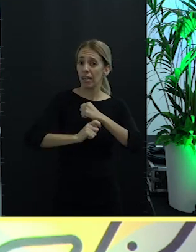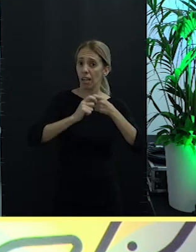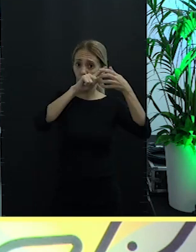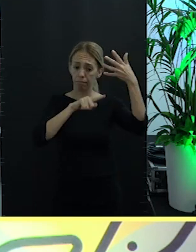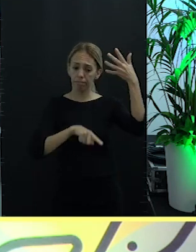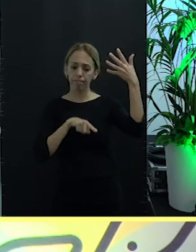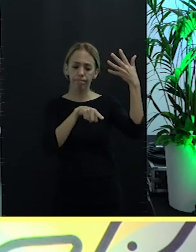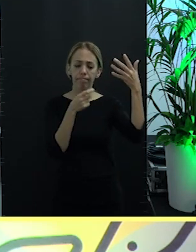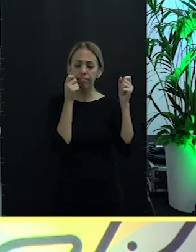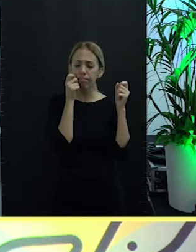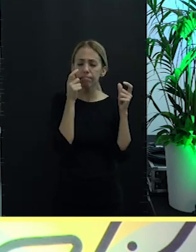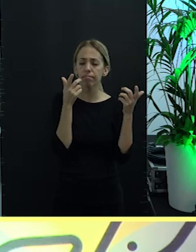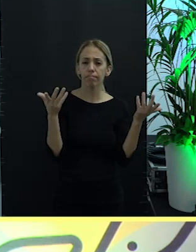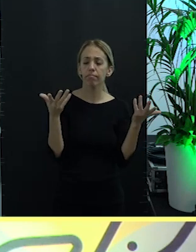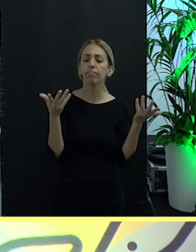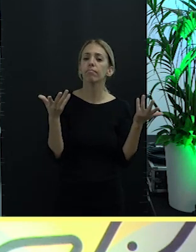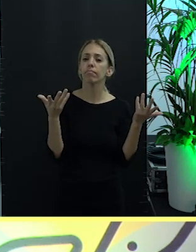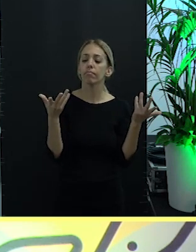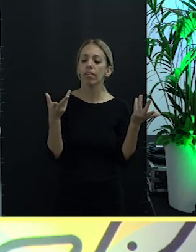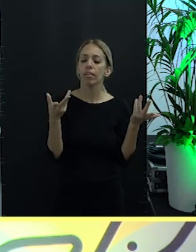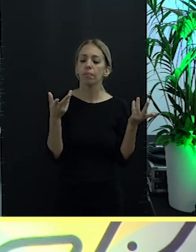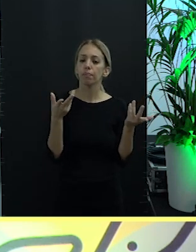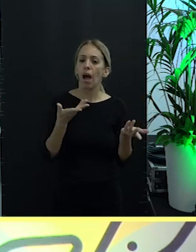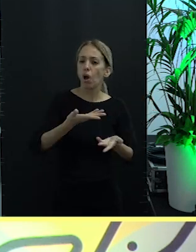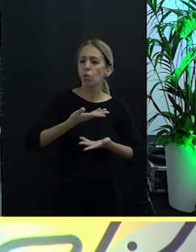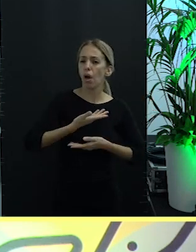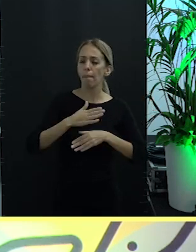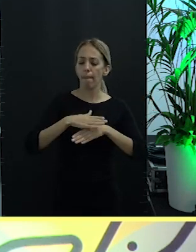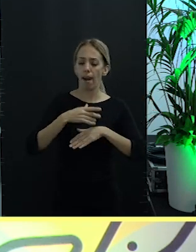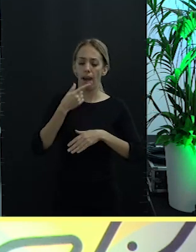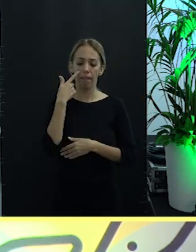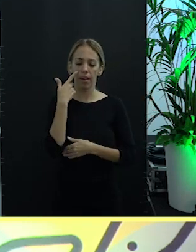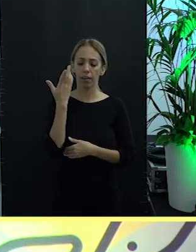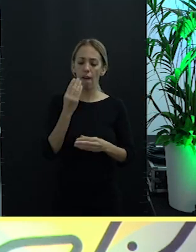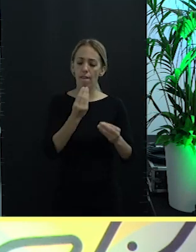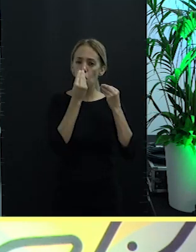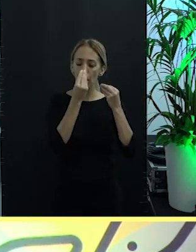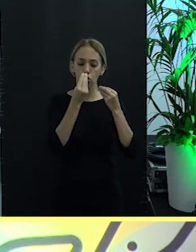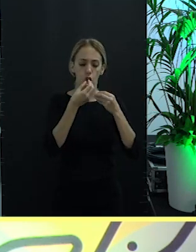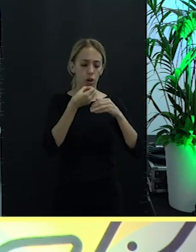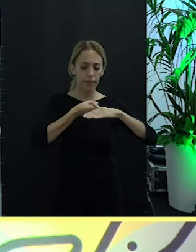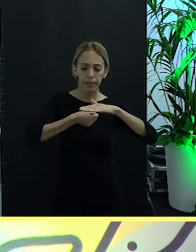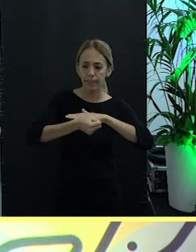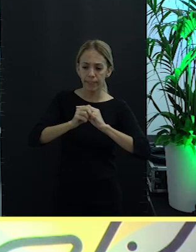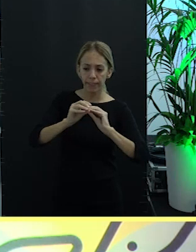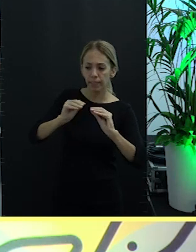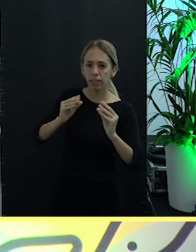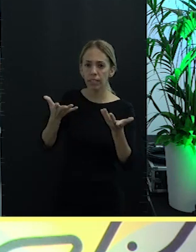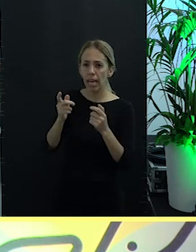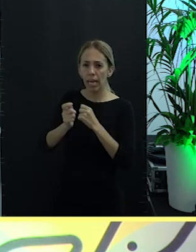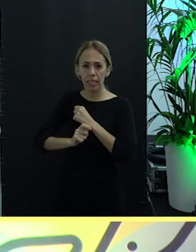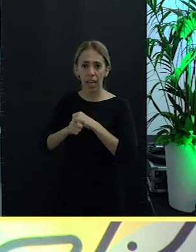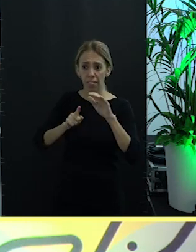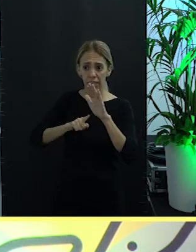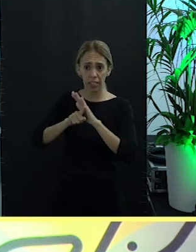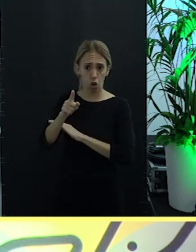lo que nos hacen es marcar el ritmo en el que tenemos que incorporar la formación a cualquiera de las estrategias de